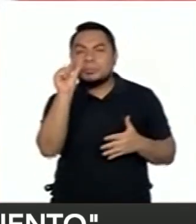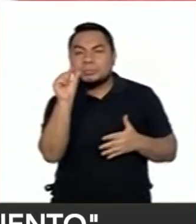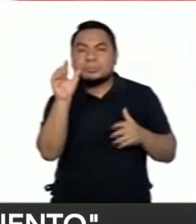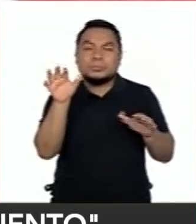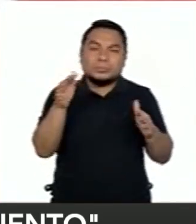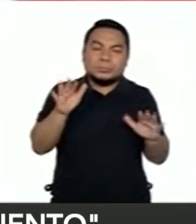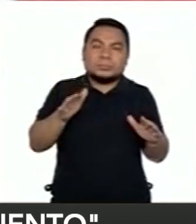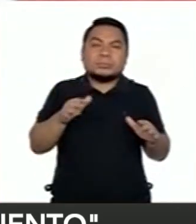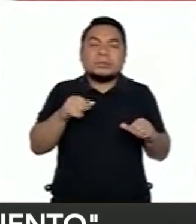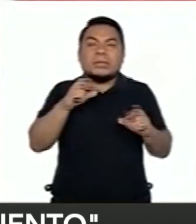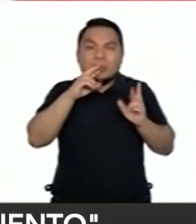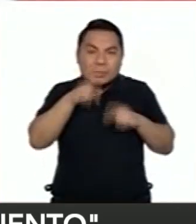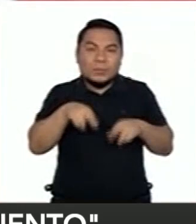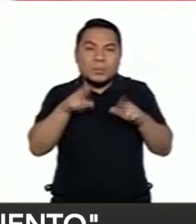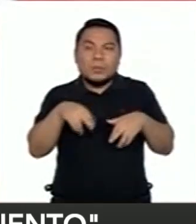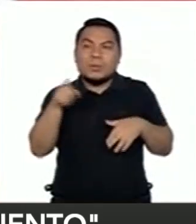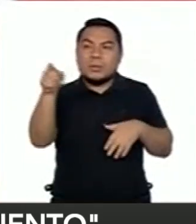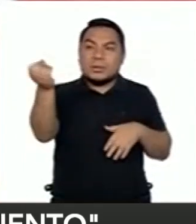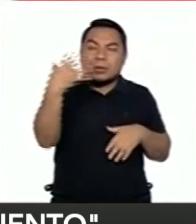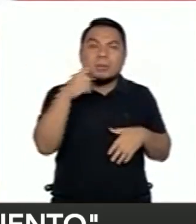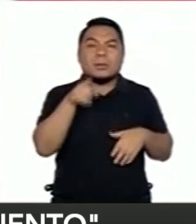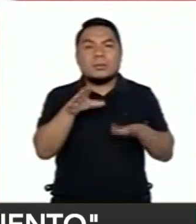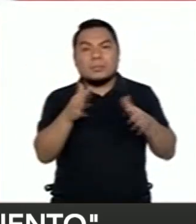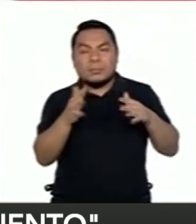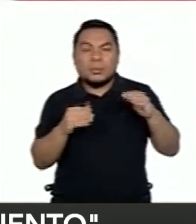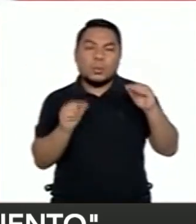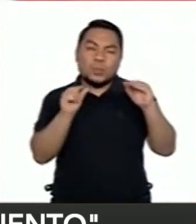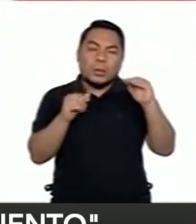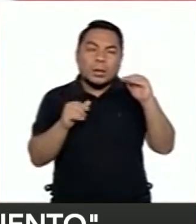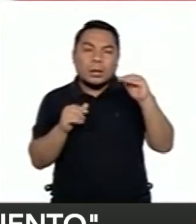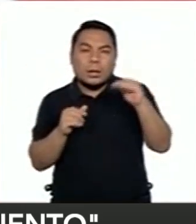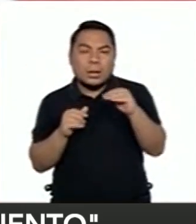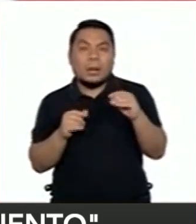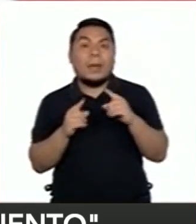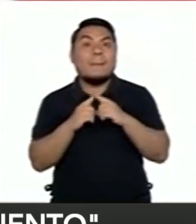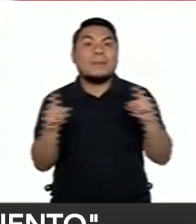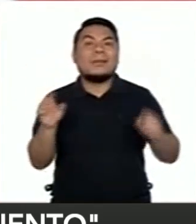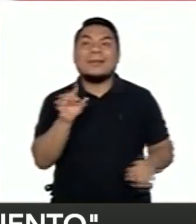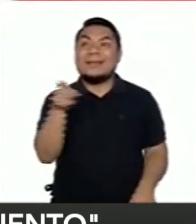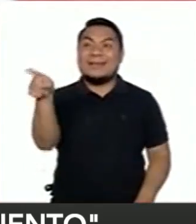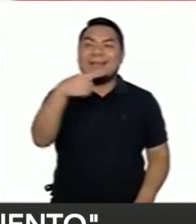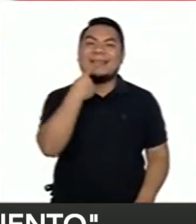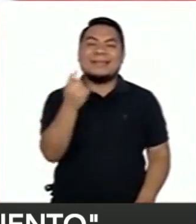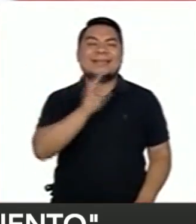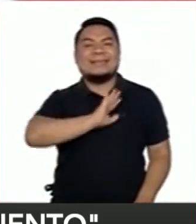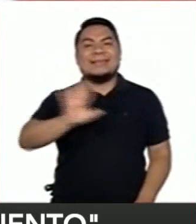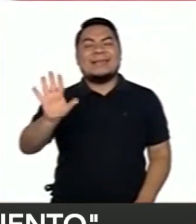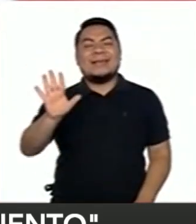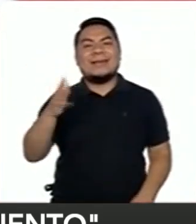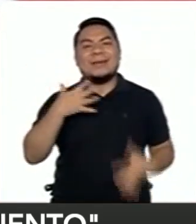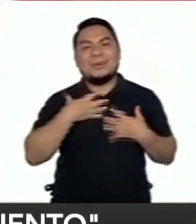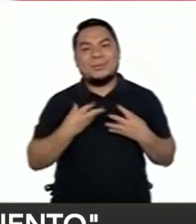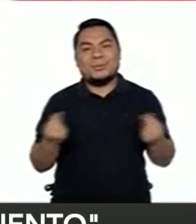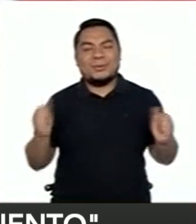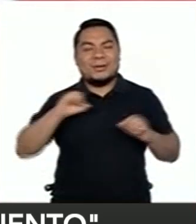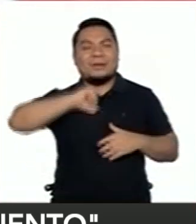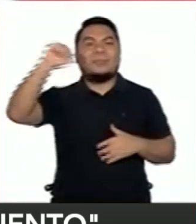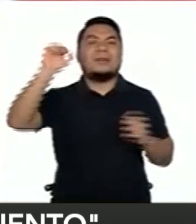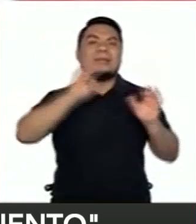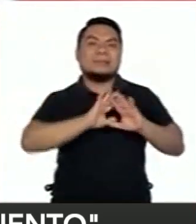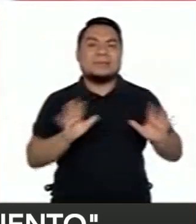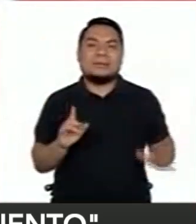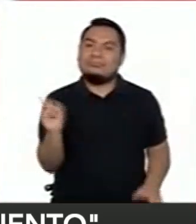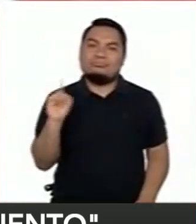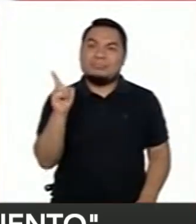resultados halagadores, esperanzadores. Pero nadie puede decir que el tema está superado.